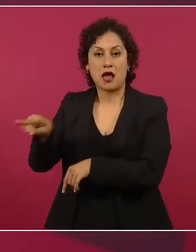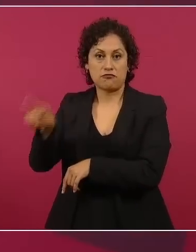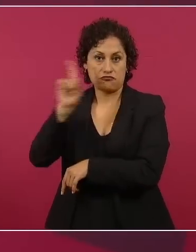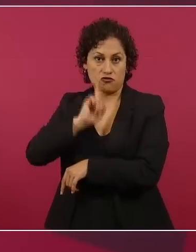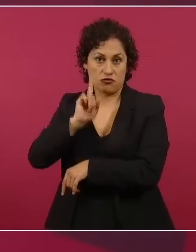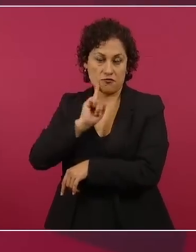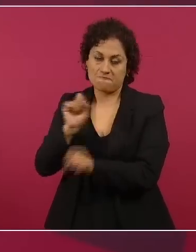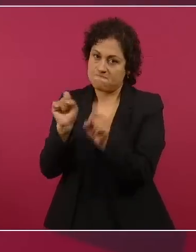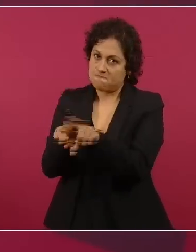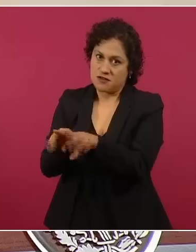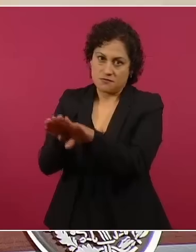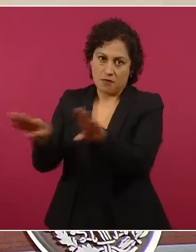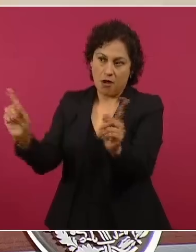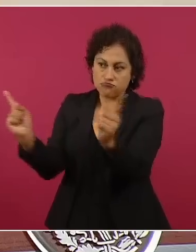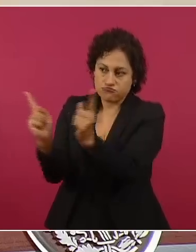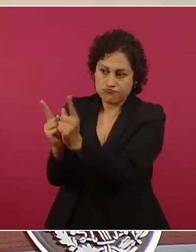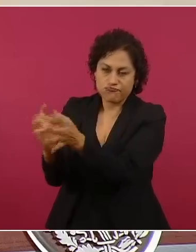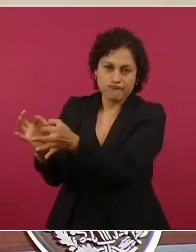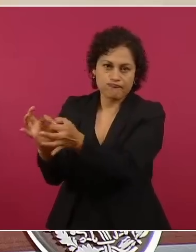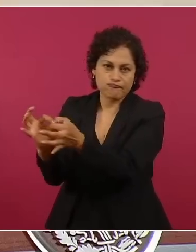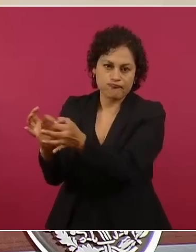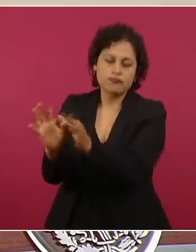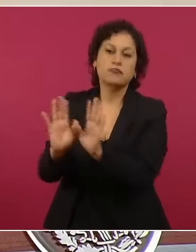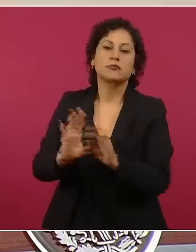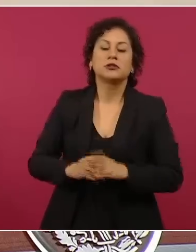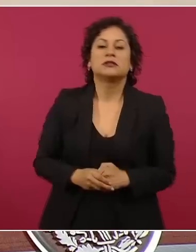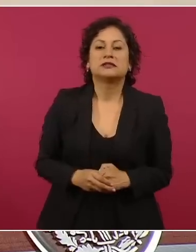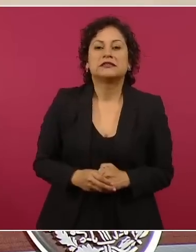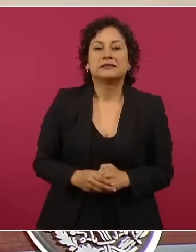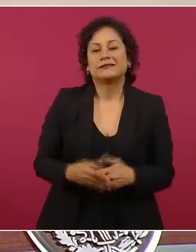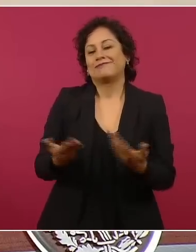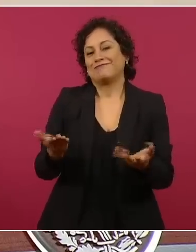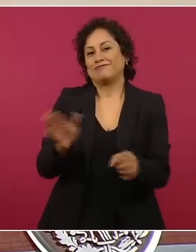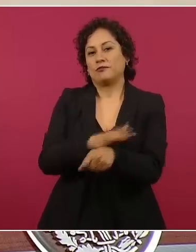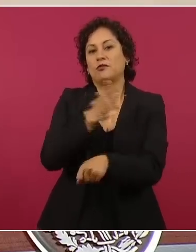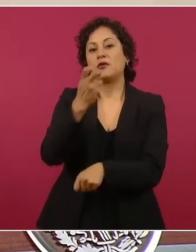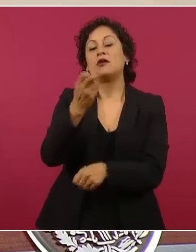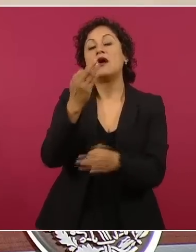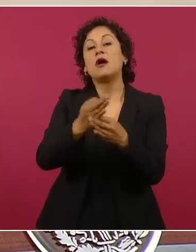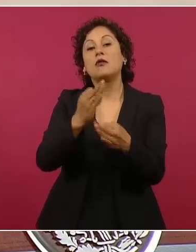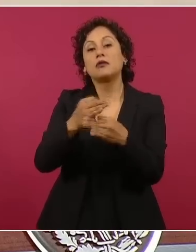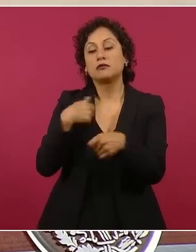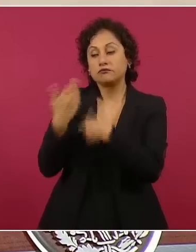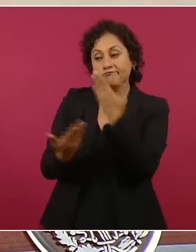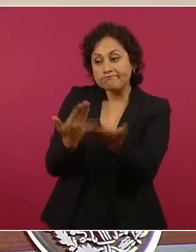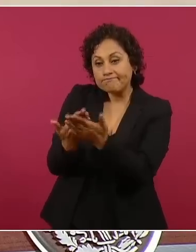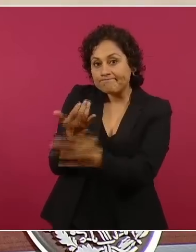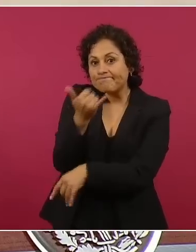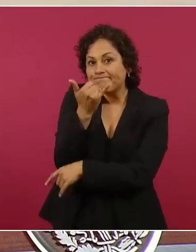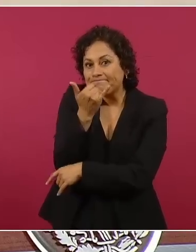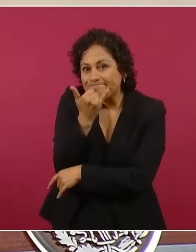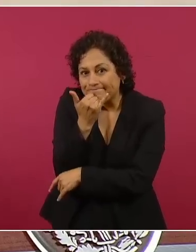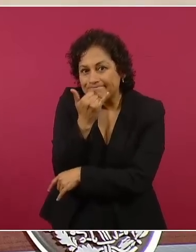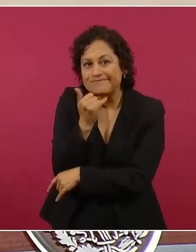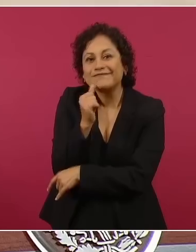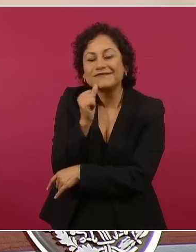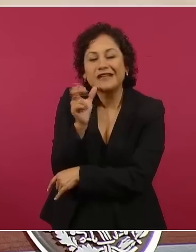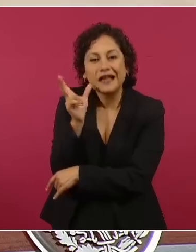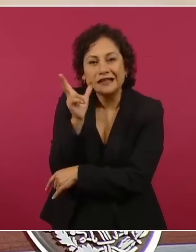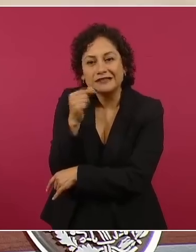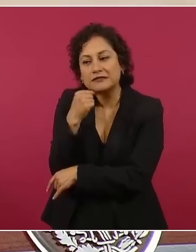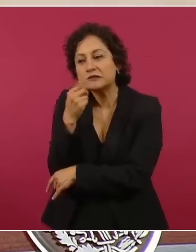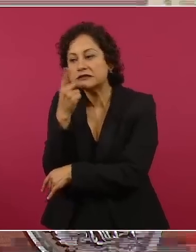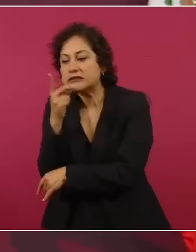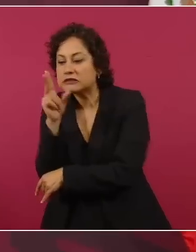por qué cambié de opinión? Porque la verdad siento que